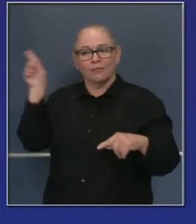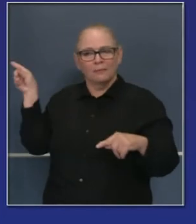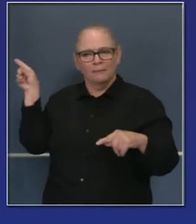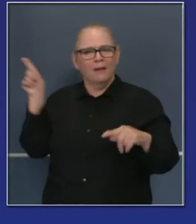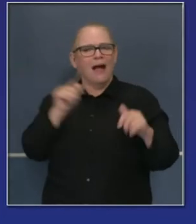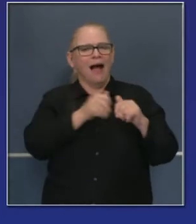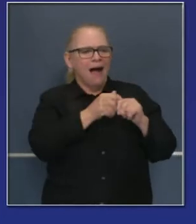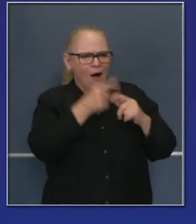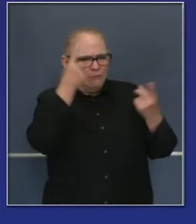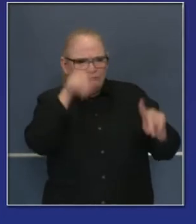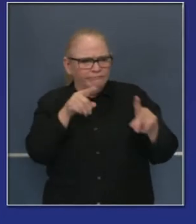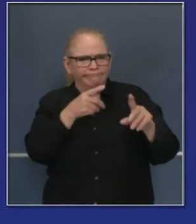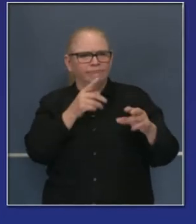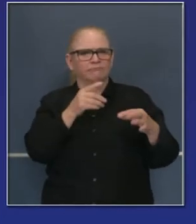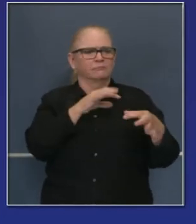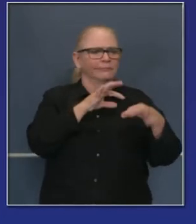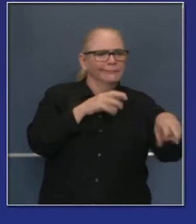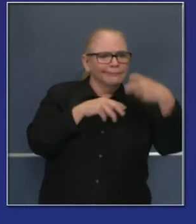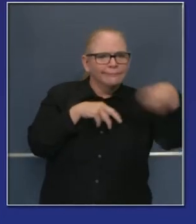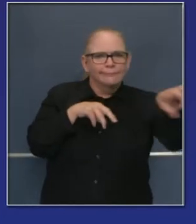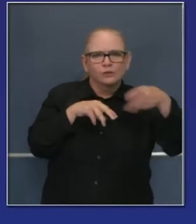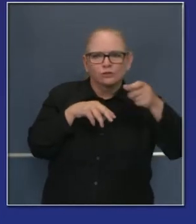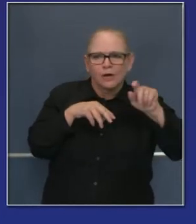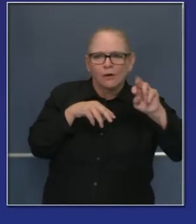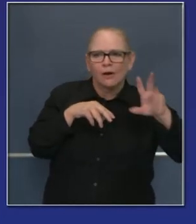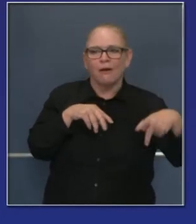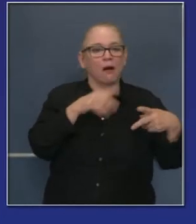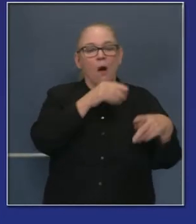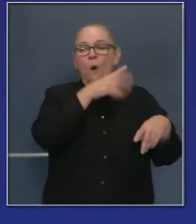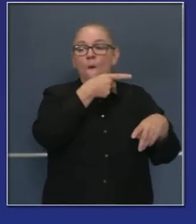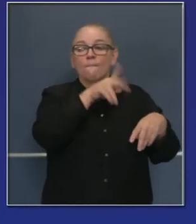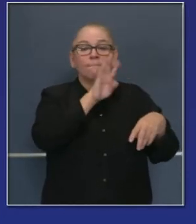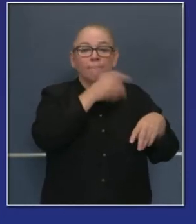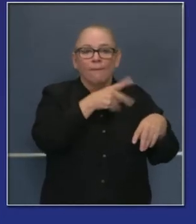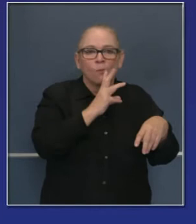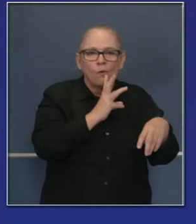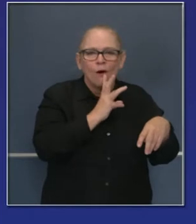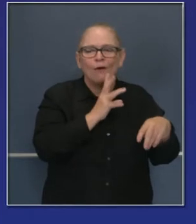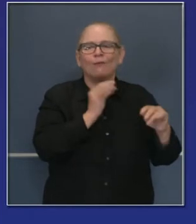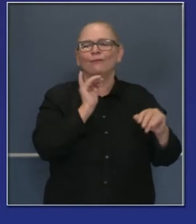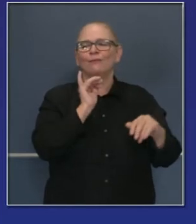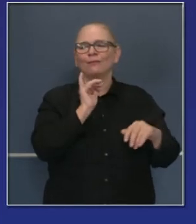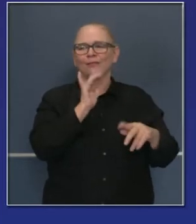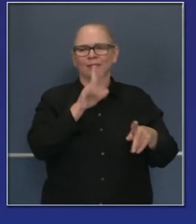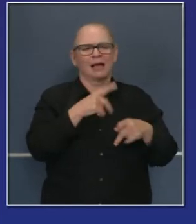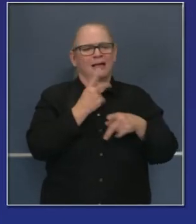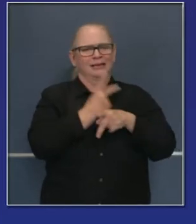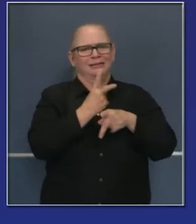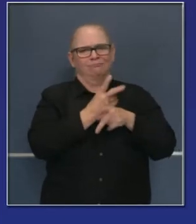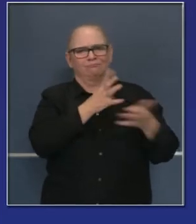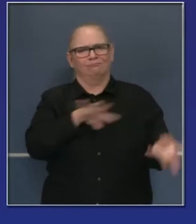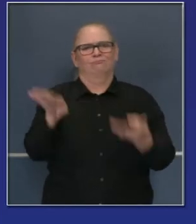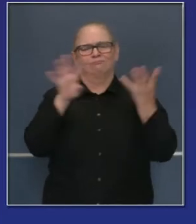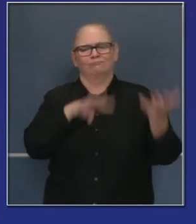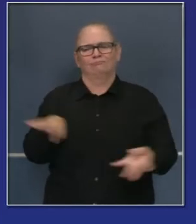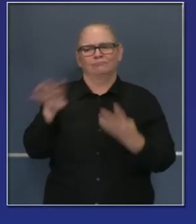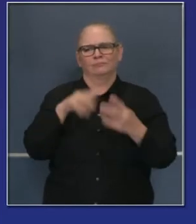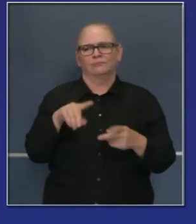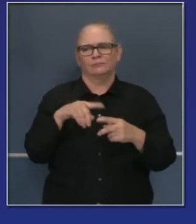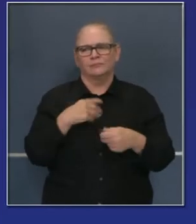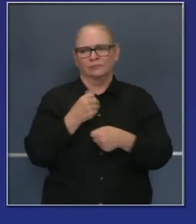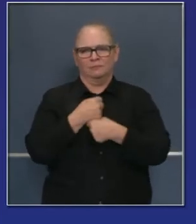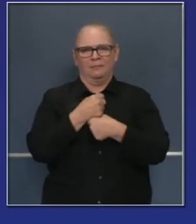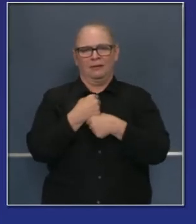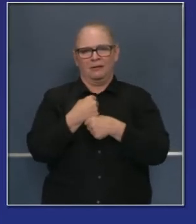pero sus operaciones que han estado abombando agua, no solamente beneficiándose de la electricidad, sino formando